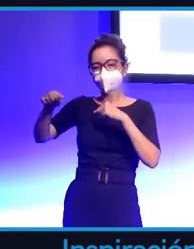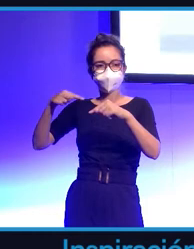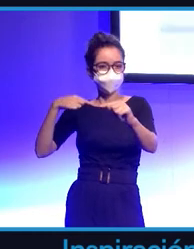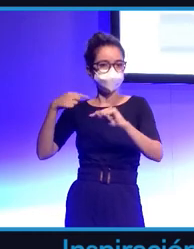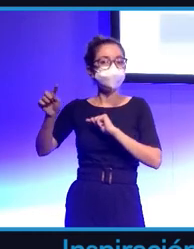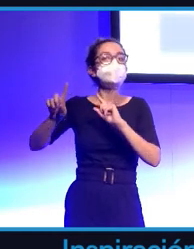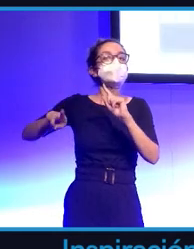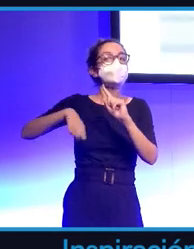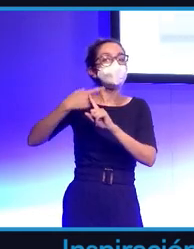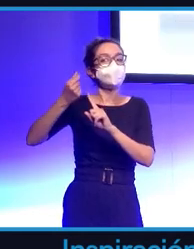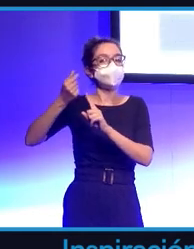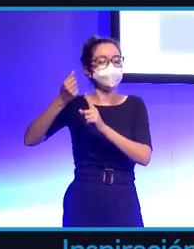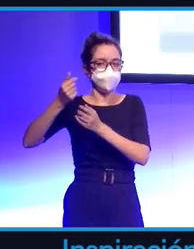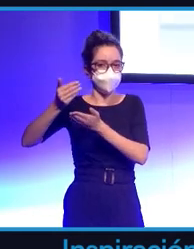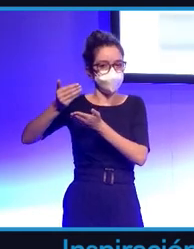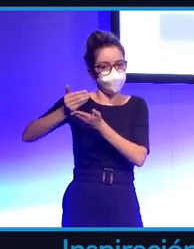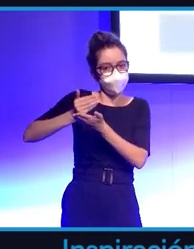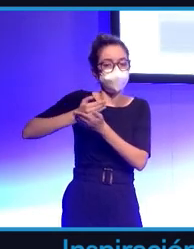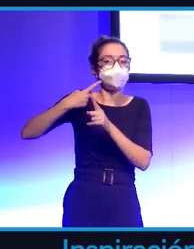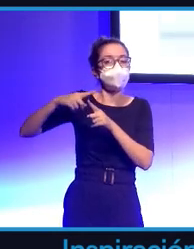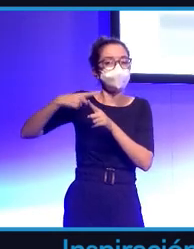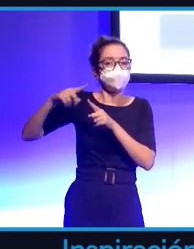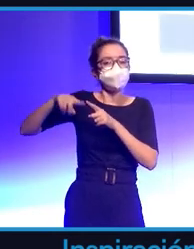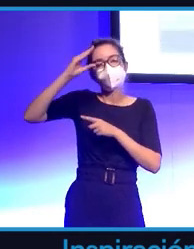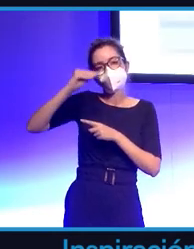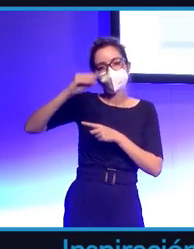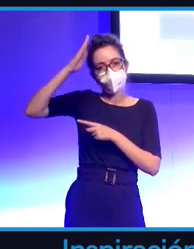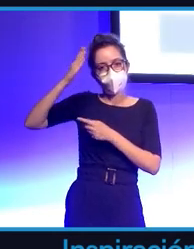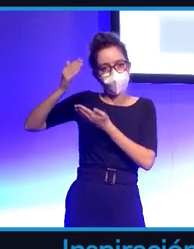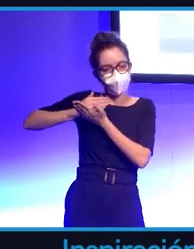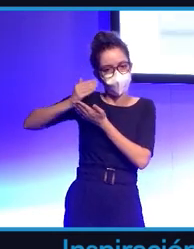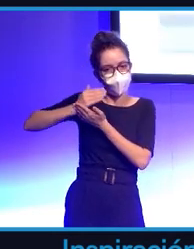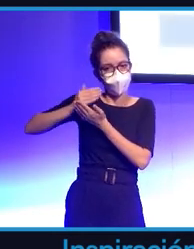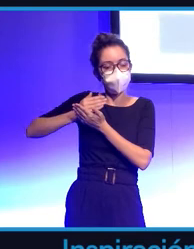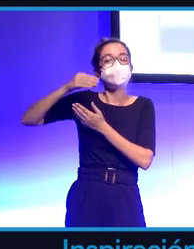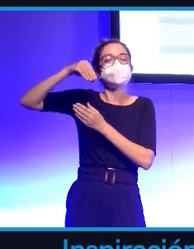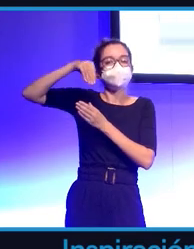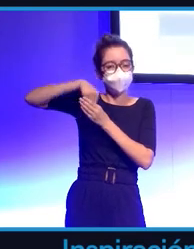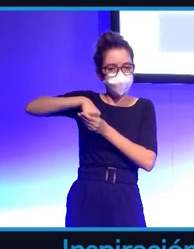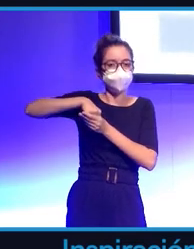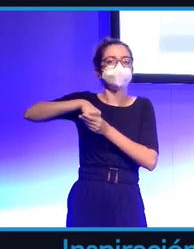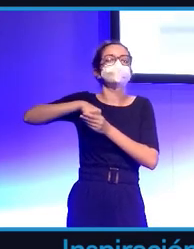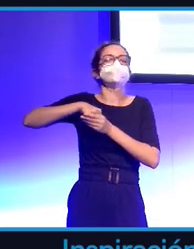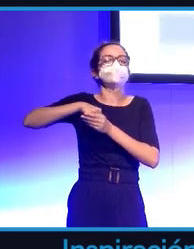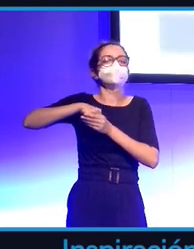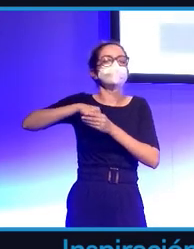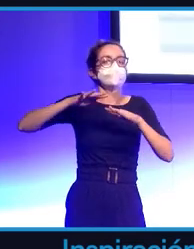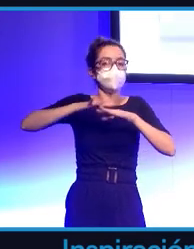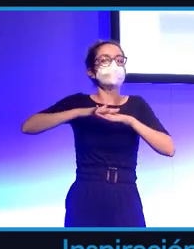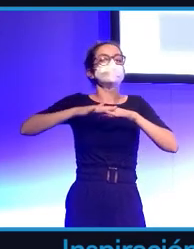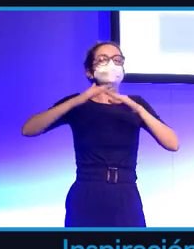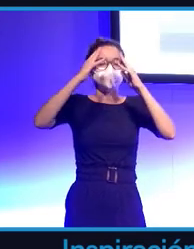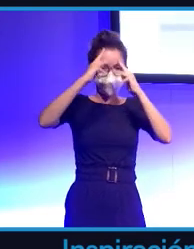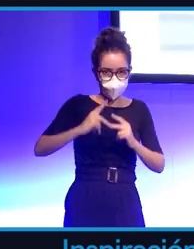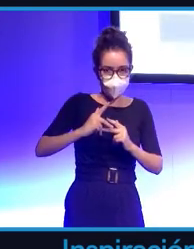poseer ítems y elementos virtuales que tú poseas y se agregue a la blockchain que ese ítem es tuyo